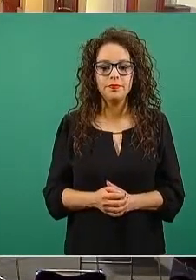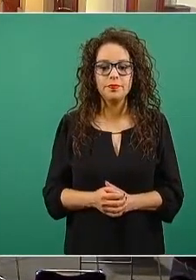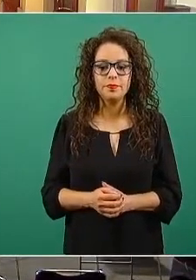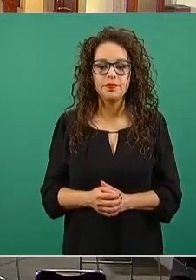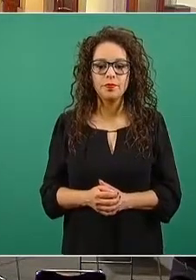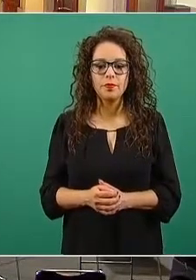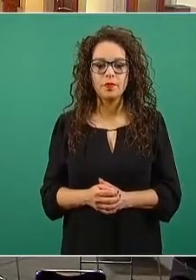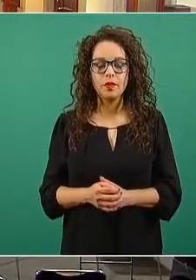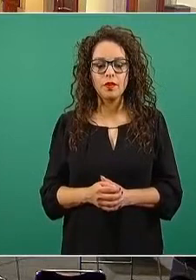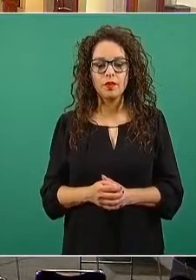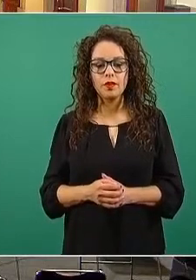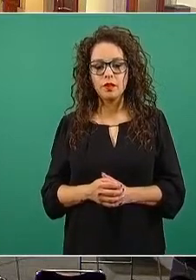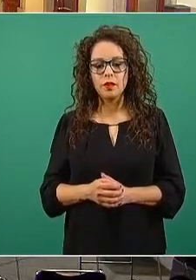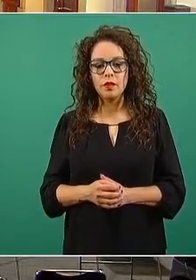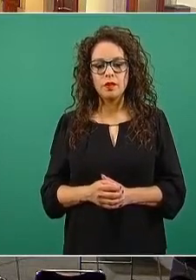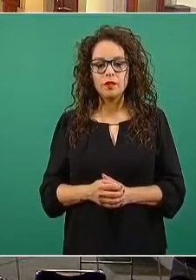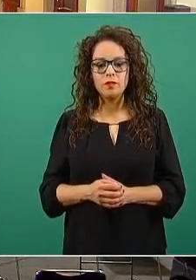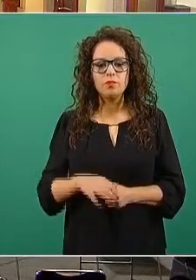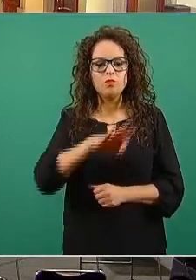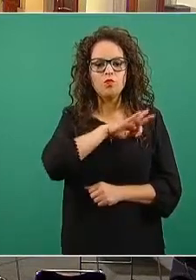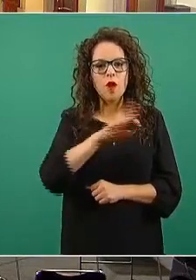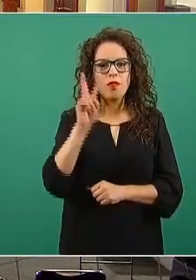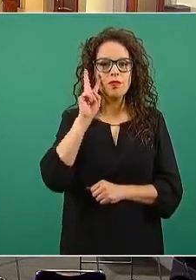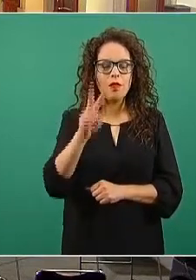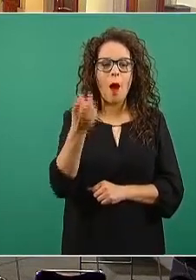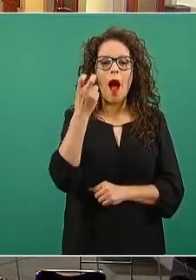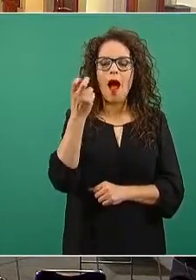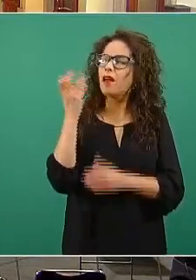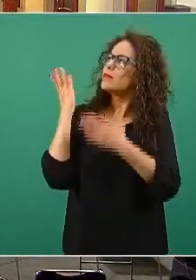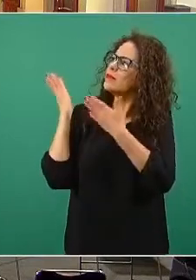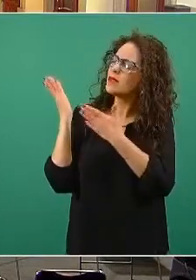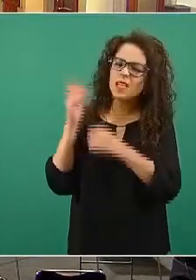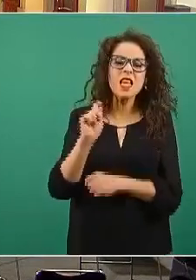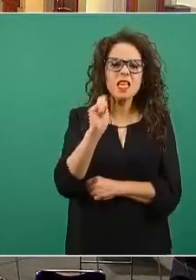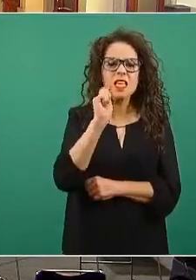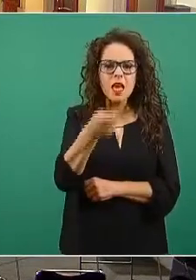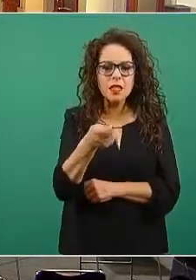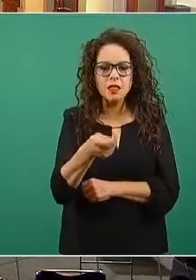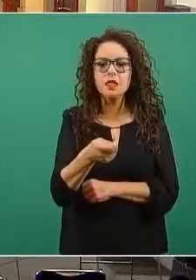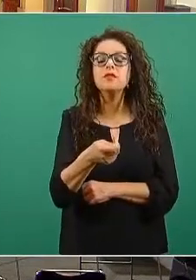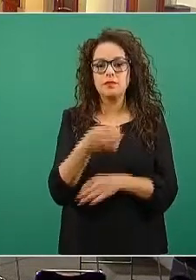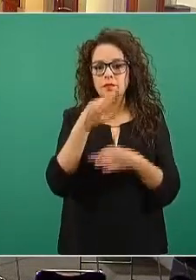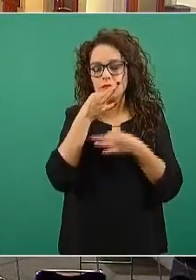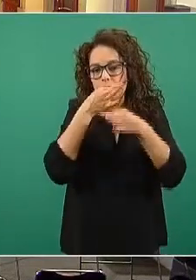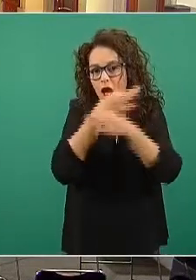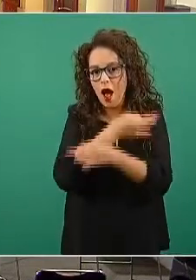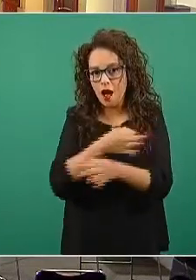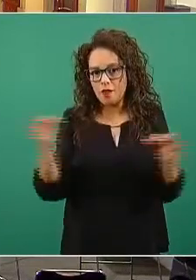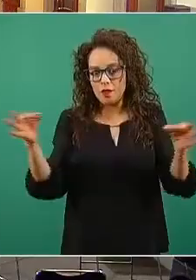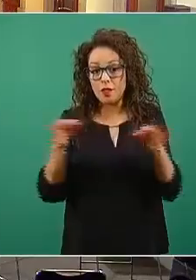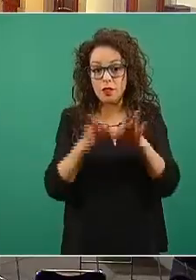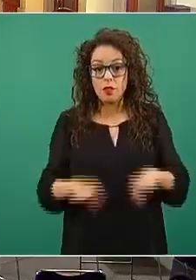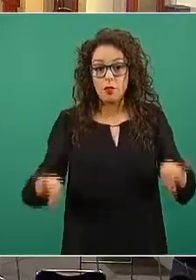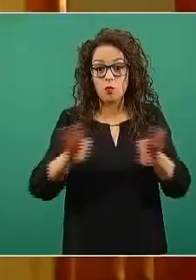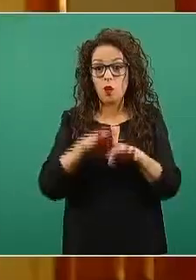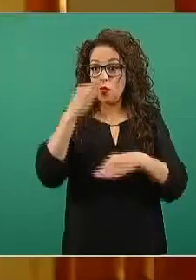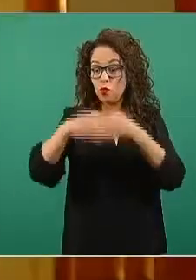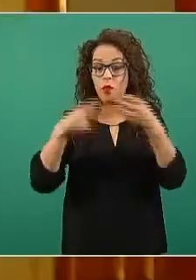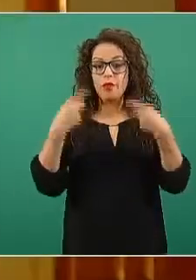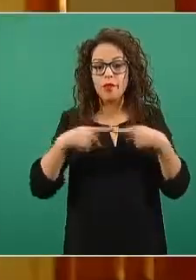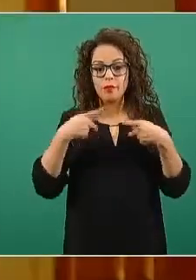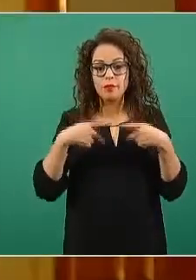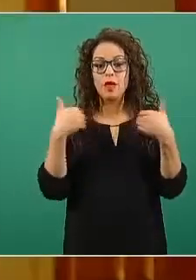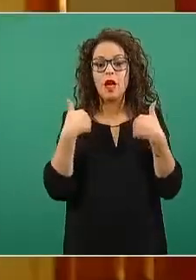Y este es un mensaje que es muy importante que lo sepan ustedes en casita, que lo